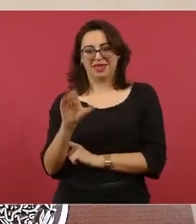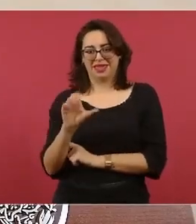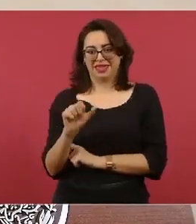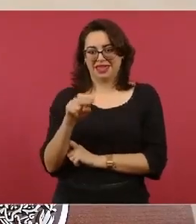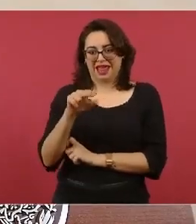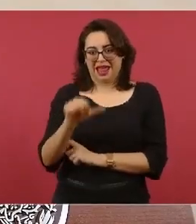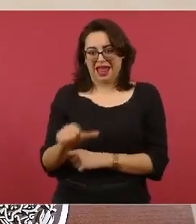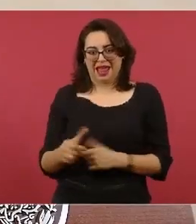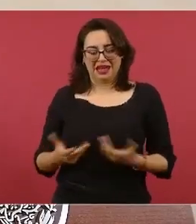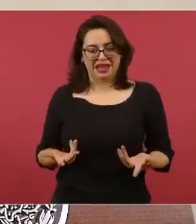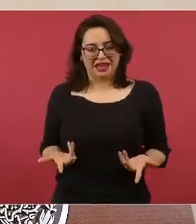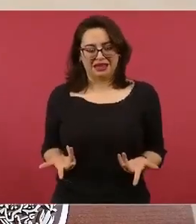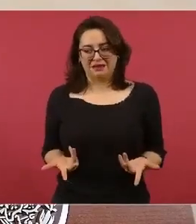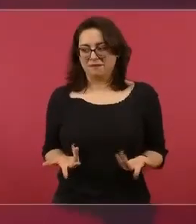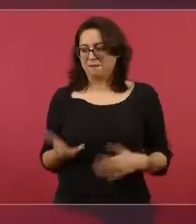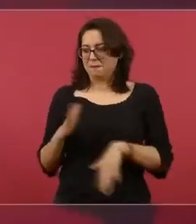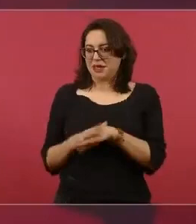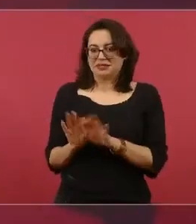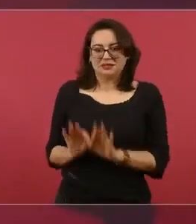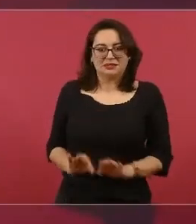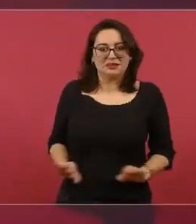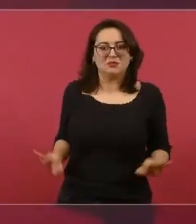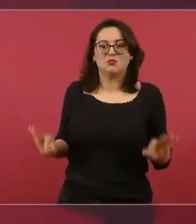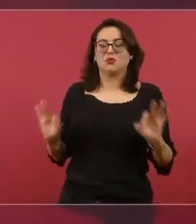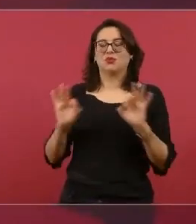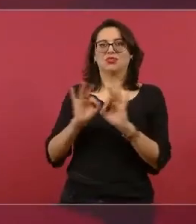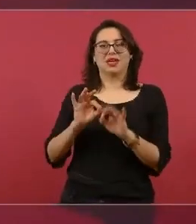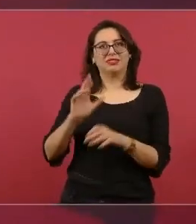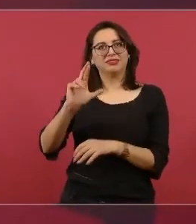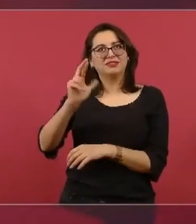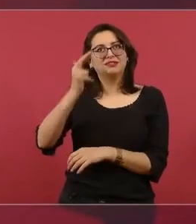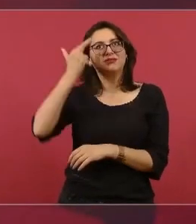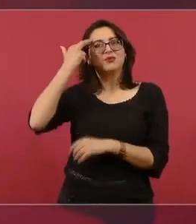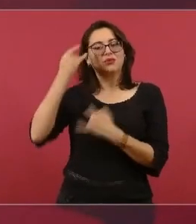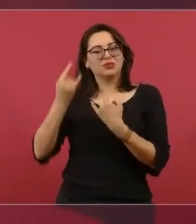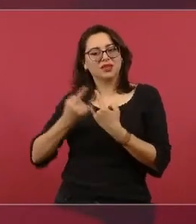aérea más importante de México.